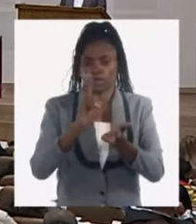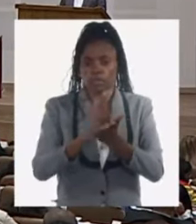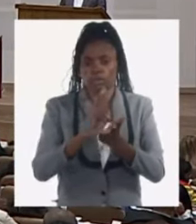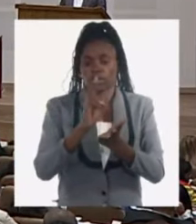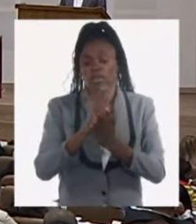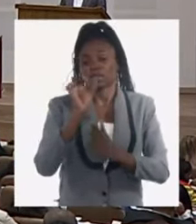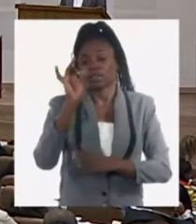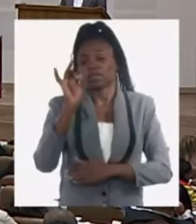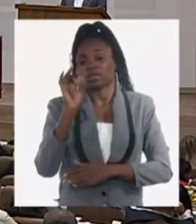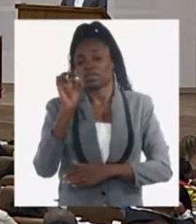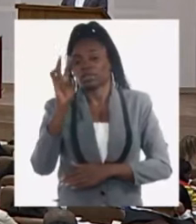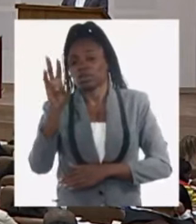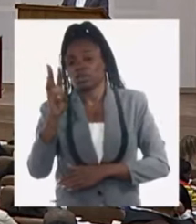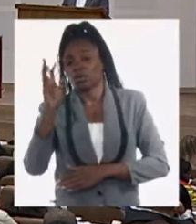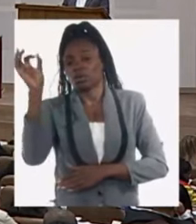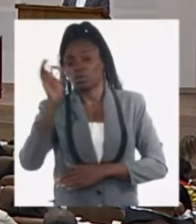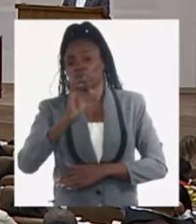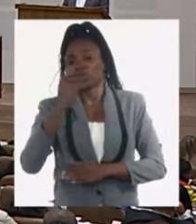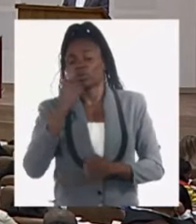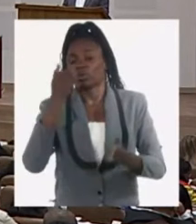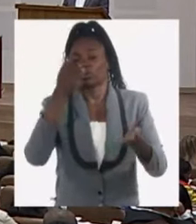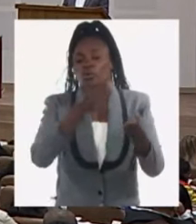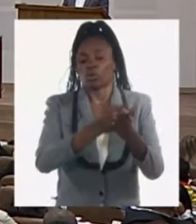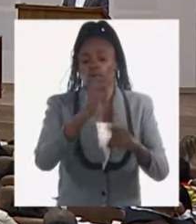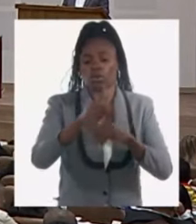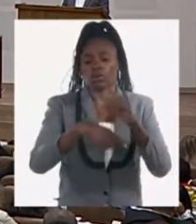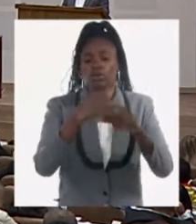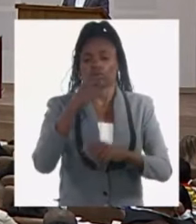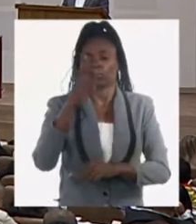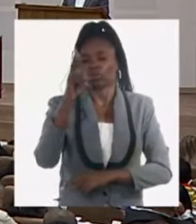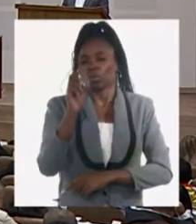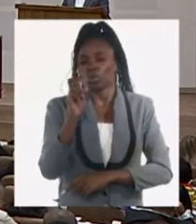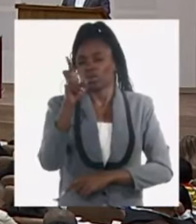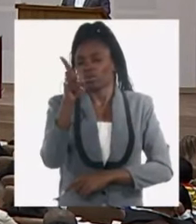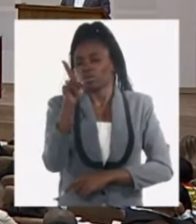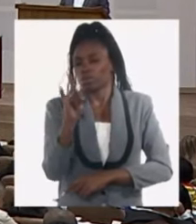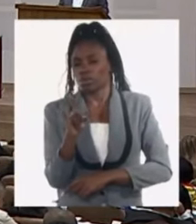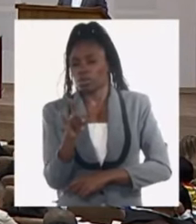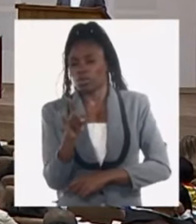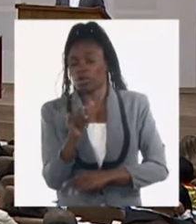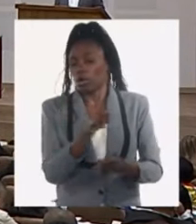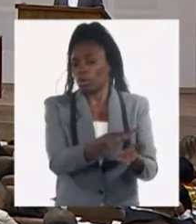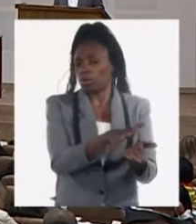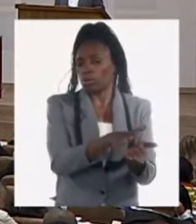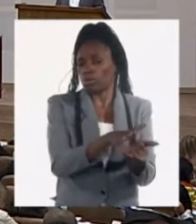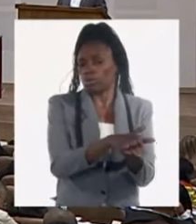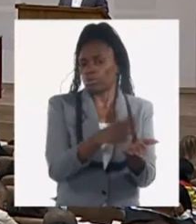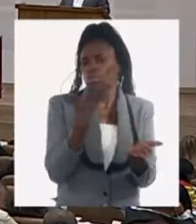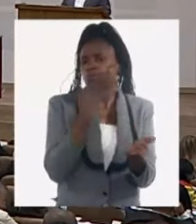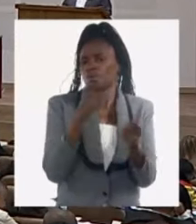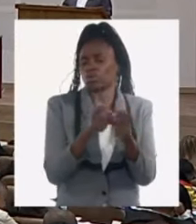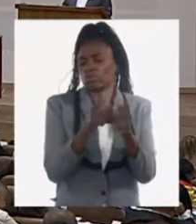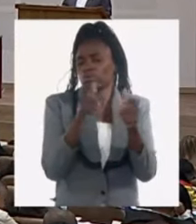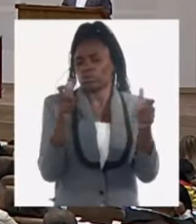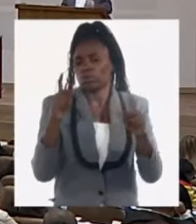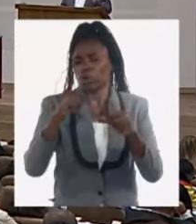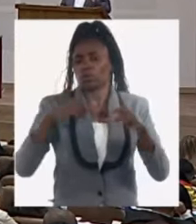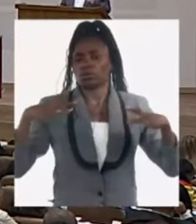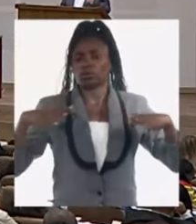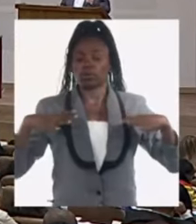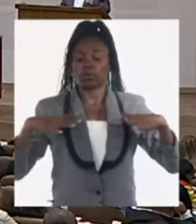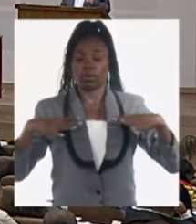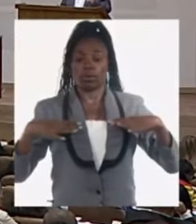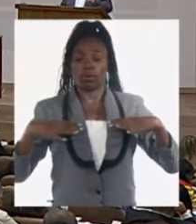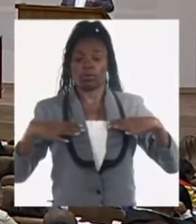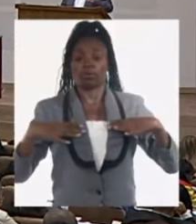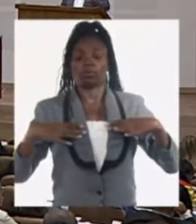alcanzamos en el 2019 o sea todavía tenemos un potencial ahí una reserva en el caso del crecimiento del turismo que por